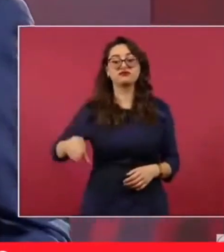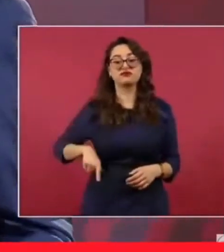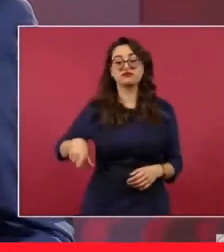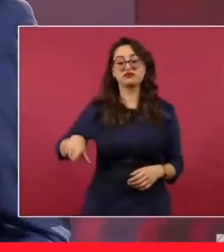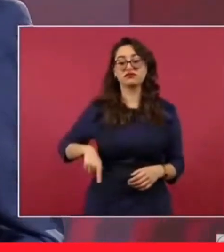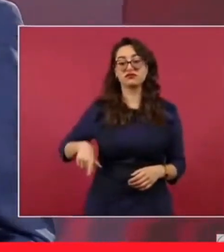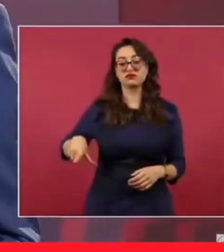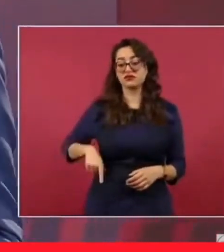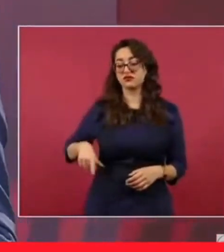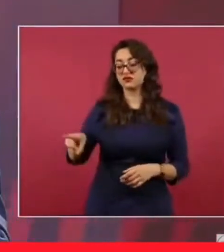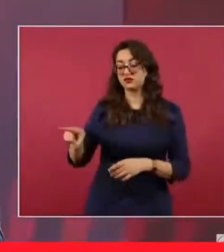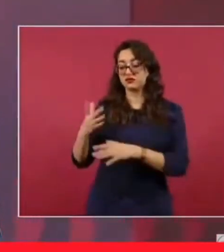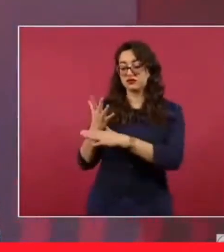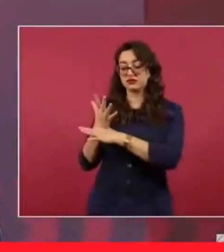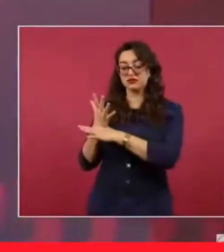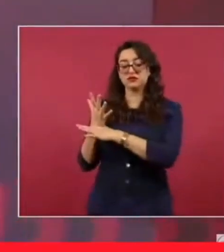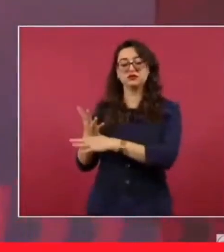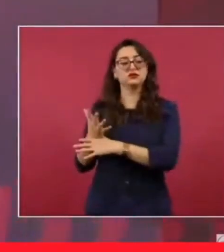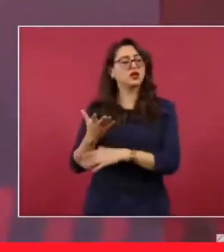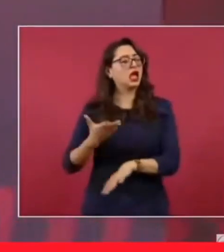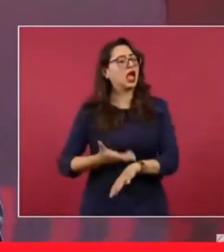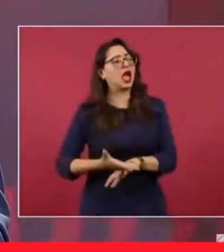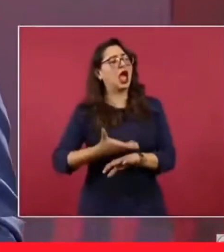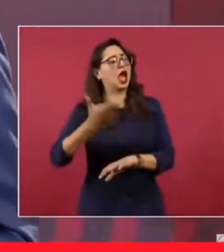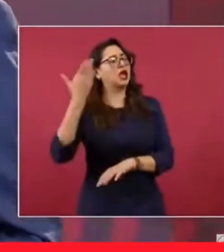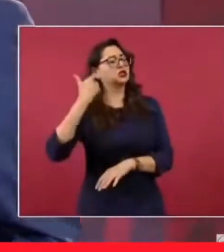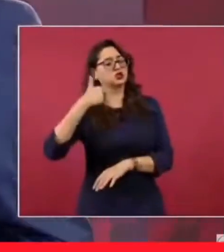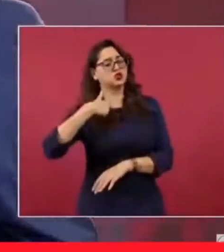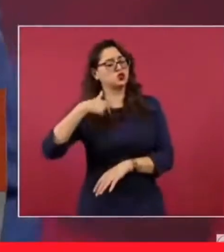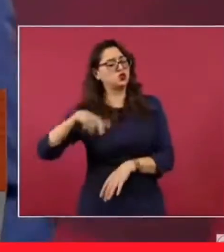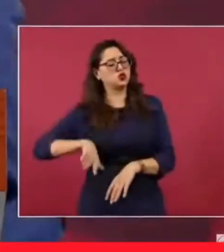hasta dijo, esto no pasaba cuando yo estaba.